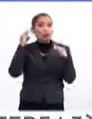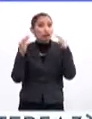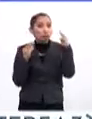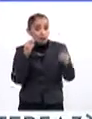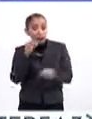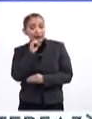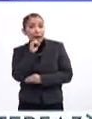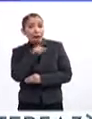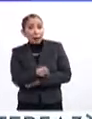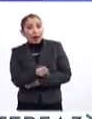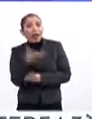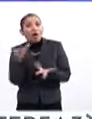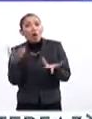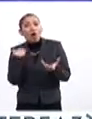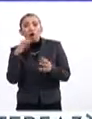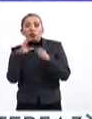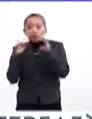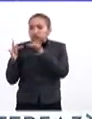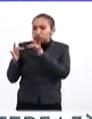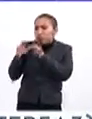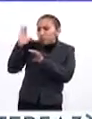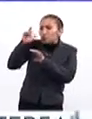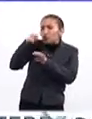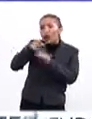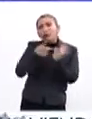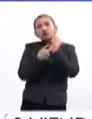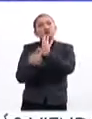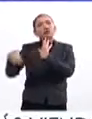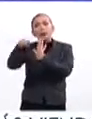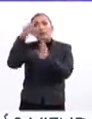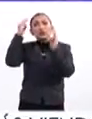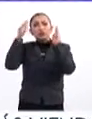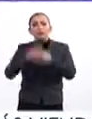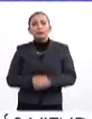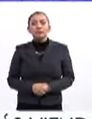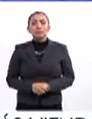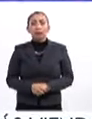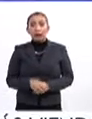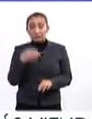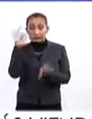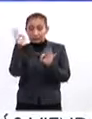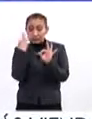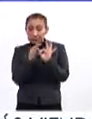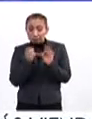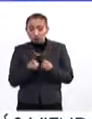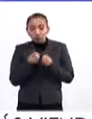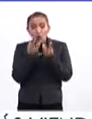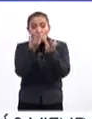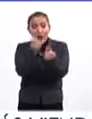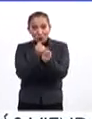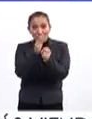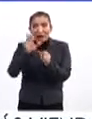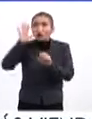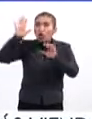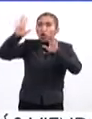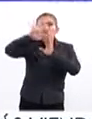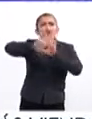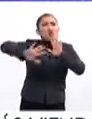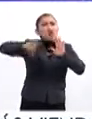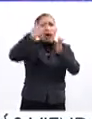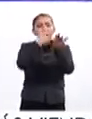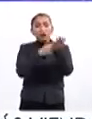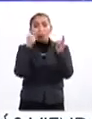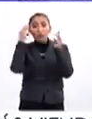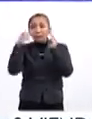y sobre todo en la comunicación y la cultura que va a transmitir el museo. La adecuada transmisión de información contenida en un